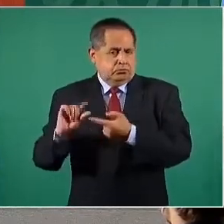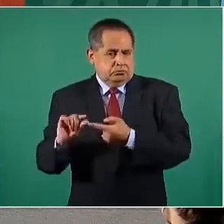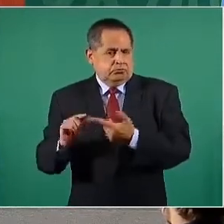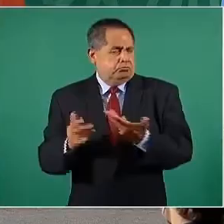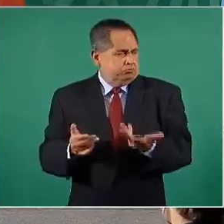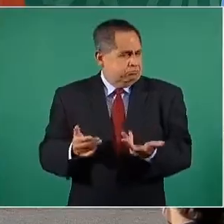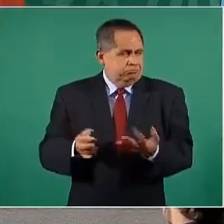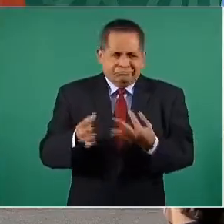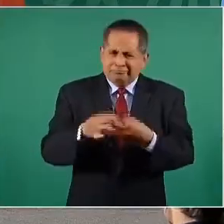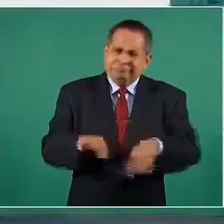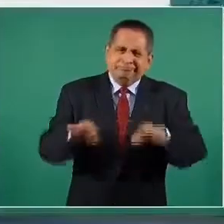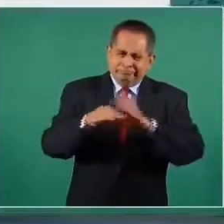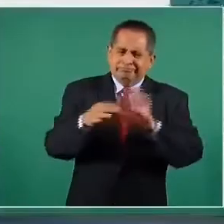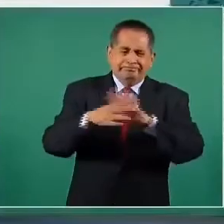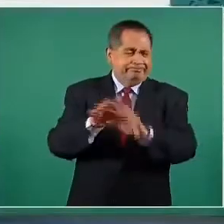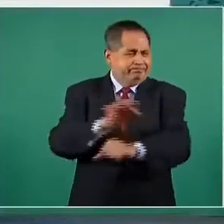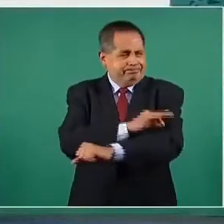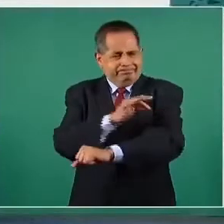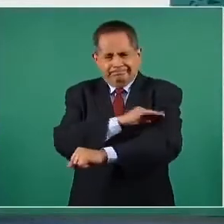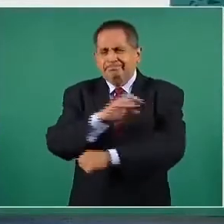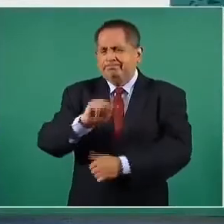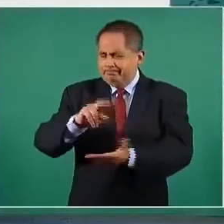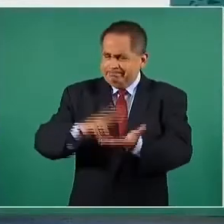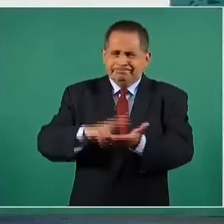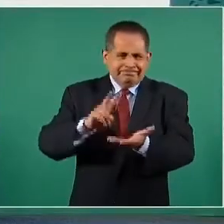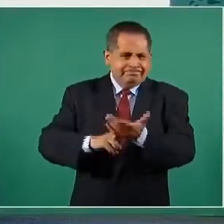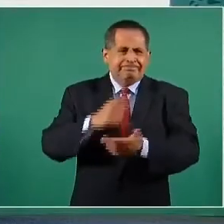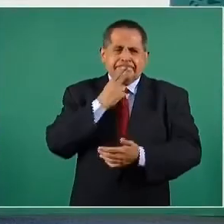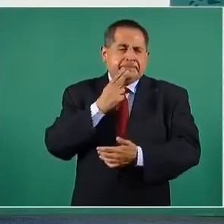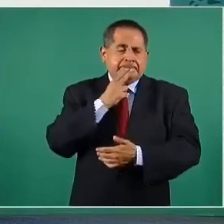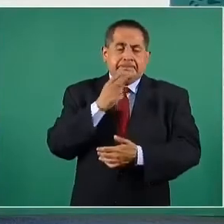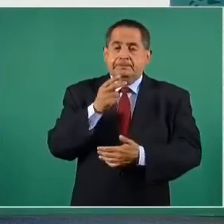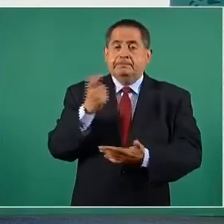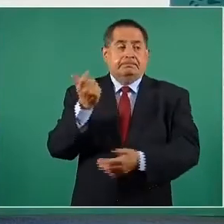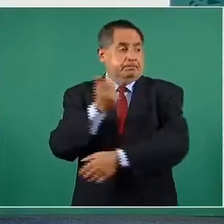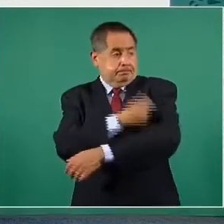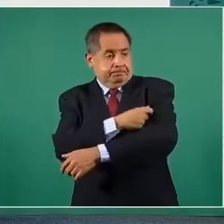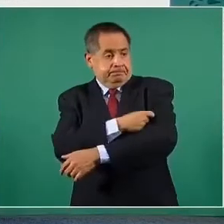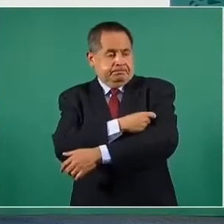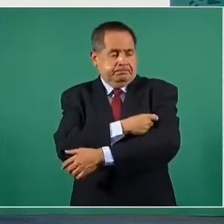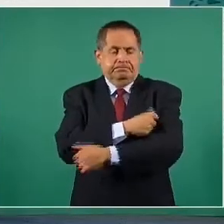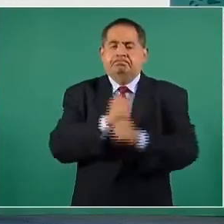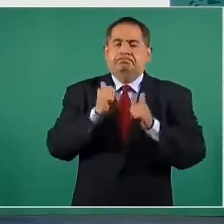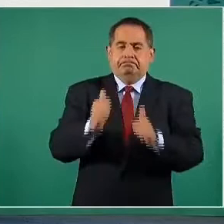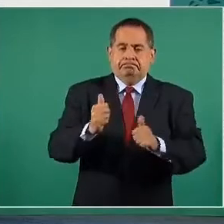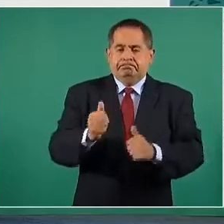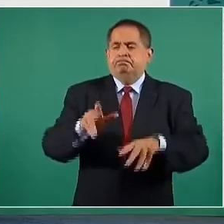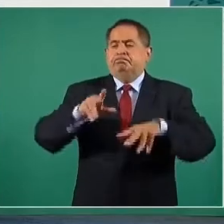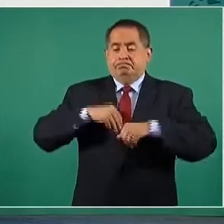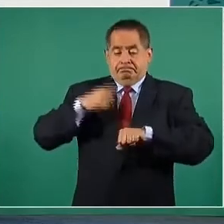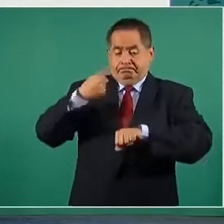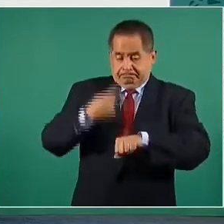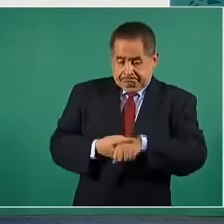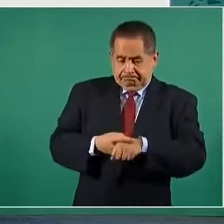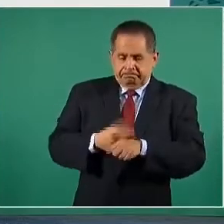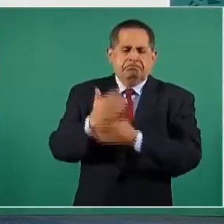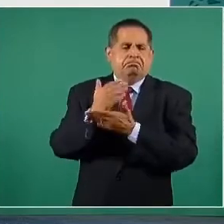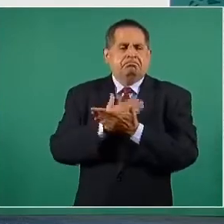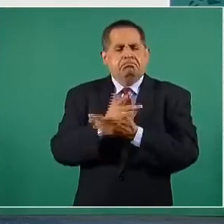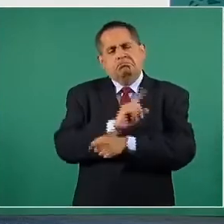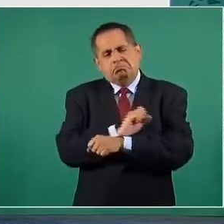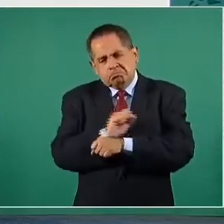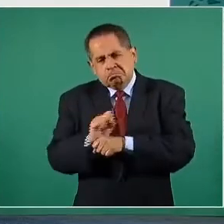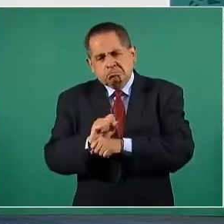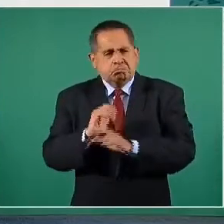sumamente importante vacunarse. La vacunación reduce el impacto del COVID-19, reduce la mortalidad,